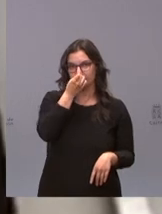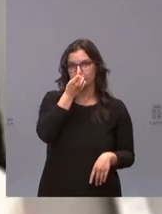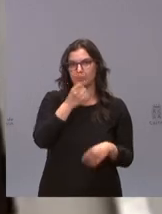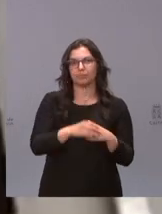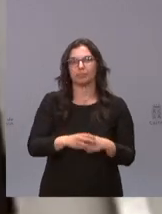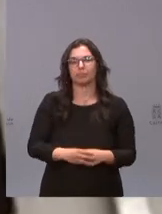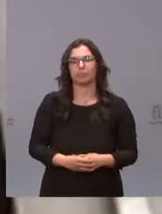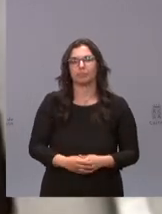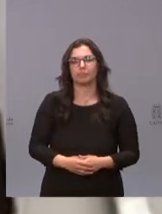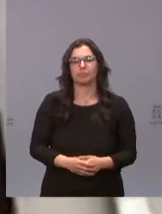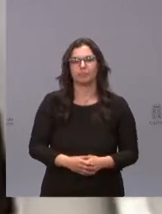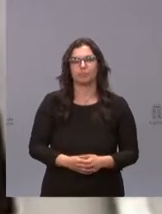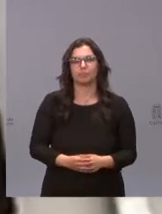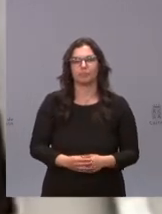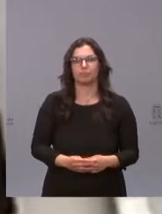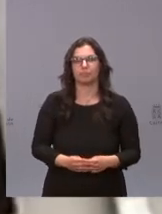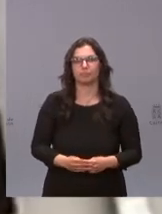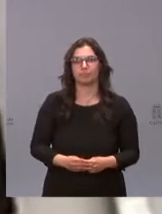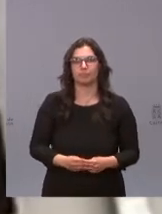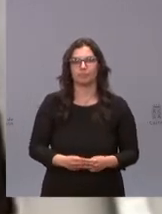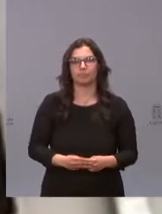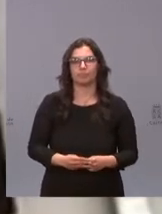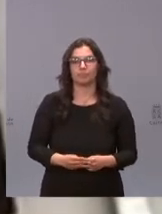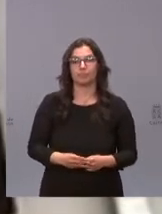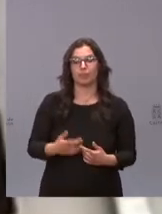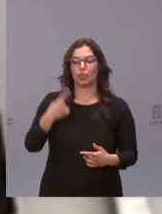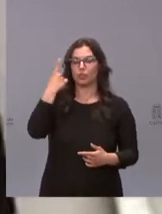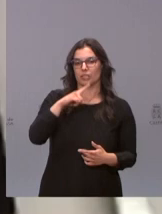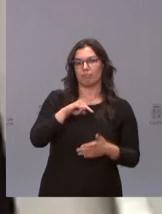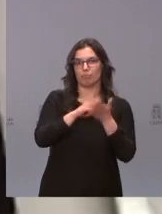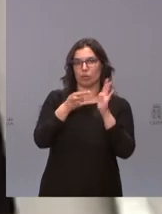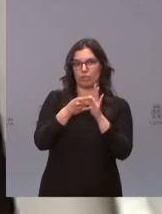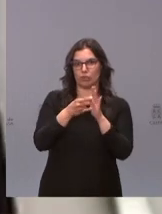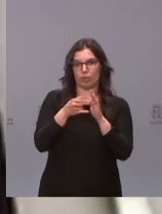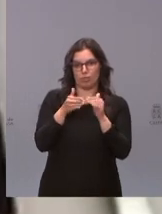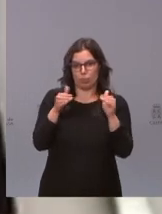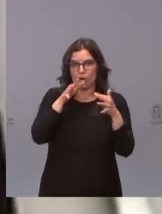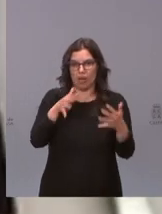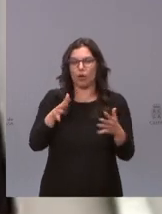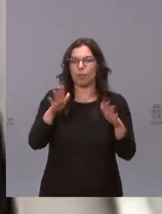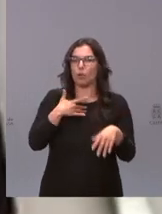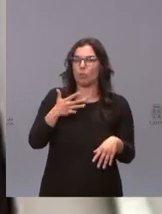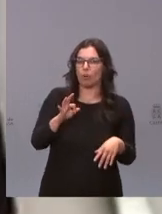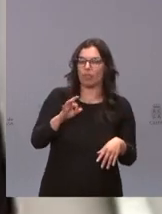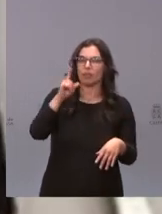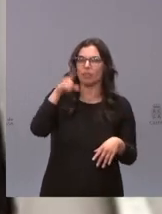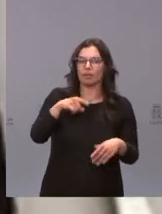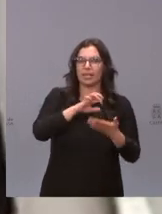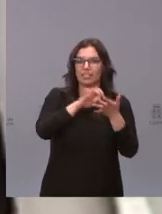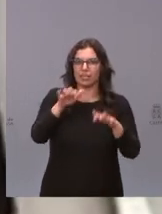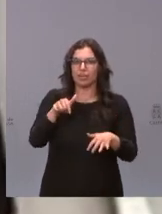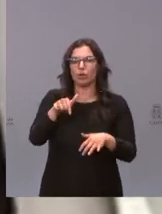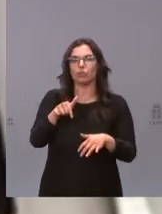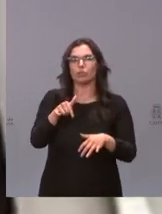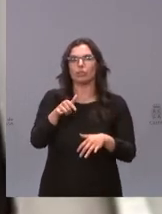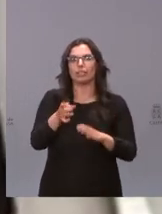todavía mucho dado el incipiente proyecto pero habría alguna posibilidad de que en Castilla y León también llegáramos